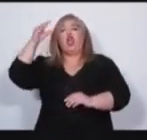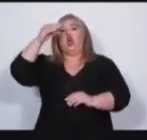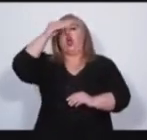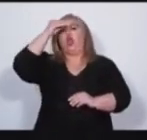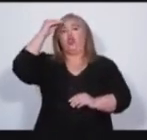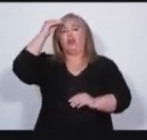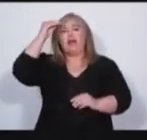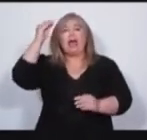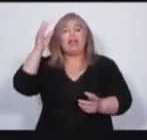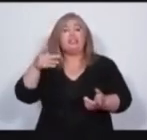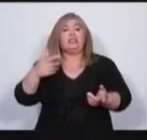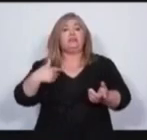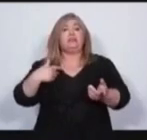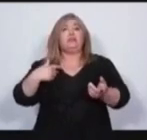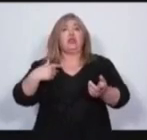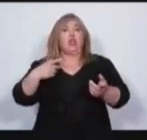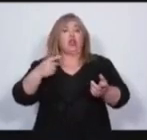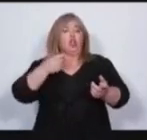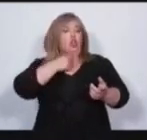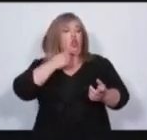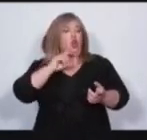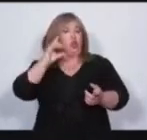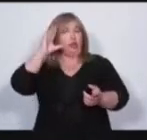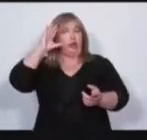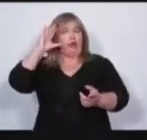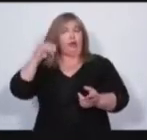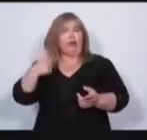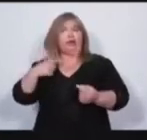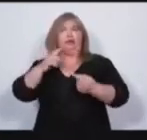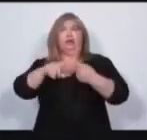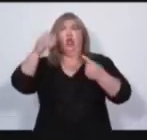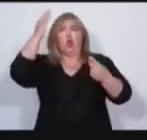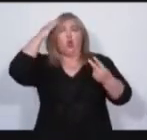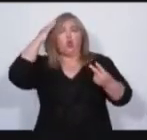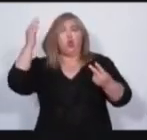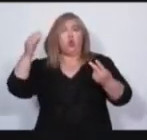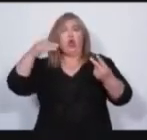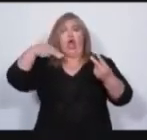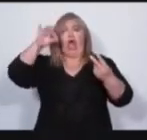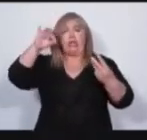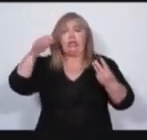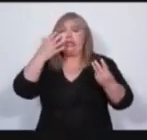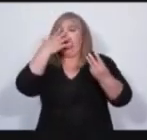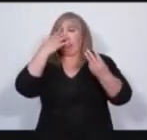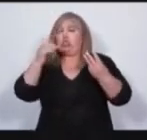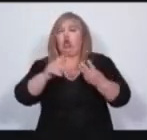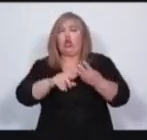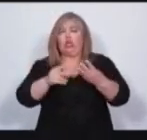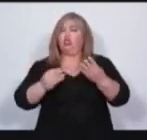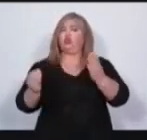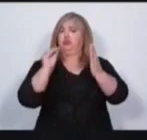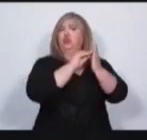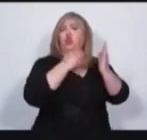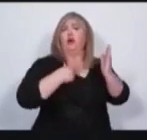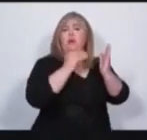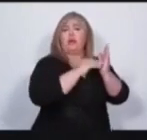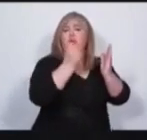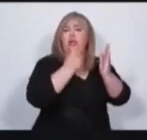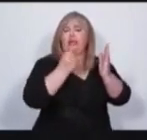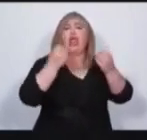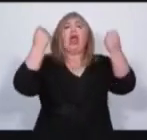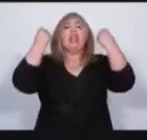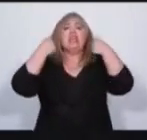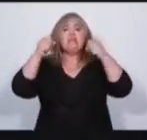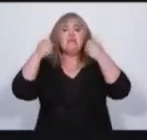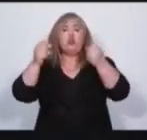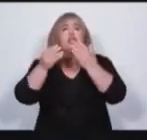tal vez en este debate, y no me quiero olvidar, a la gente de la cultura, a los artistas, para volver a ser parte de la agenda de gobierno. El deporte va a volver a